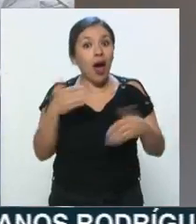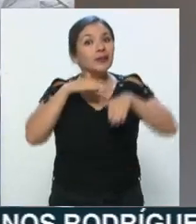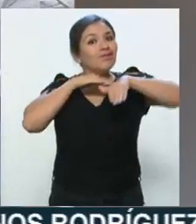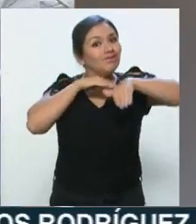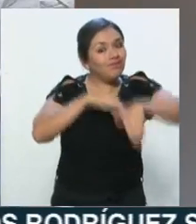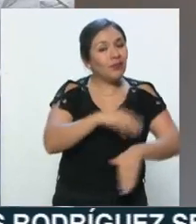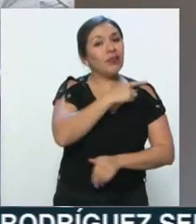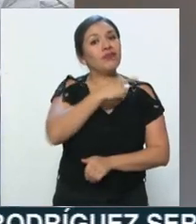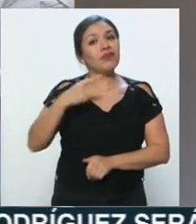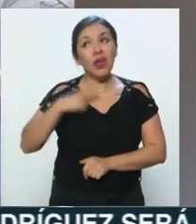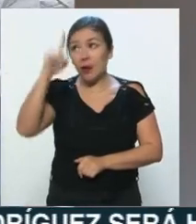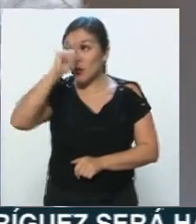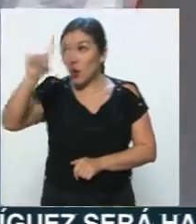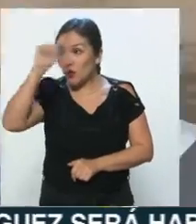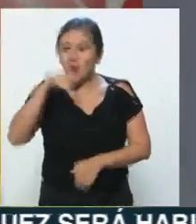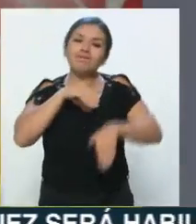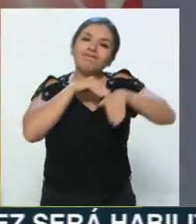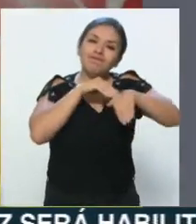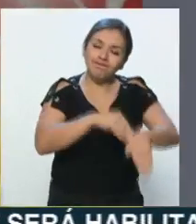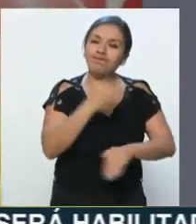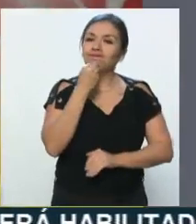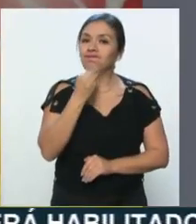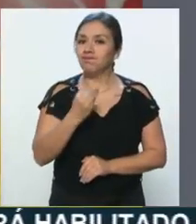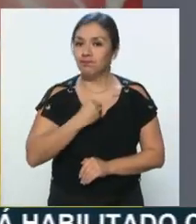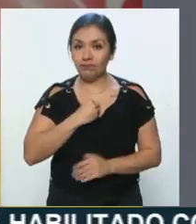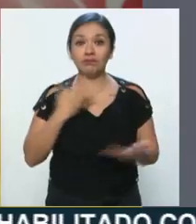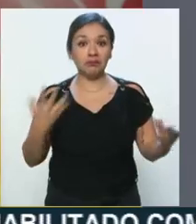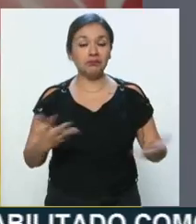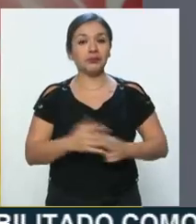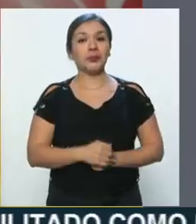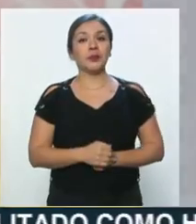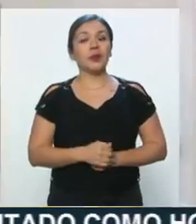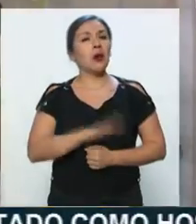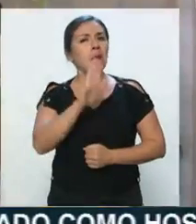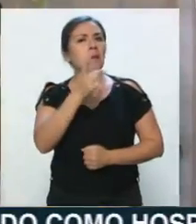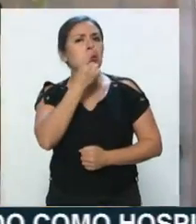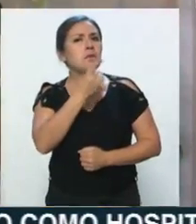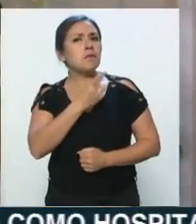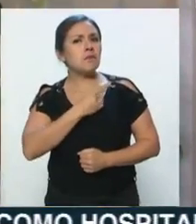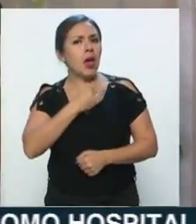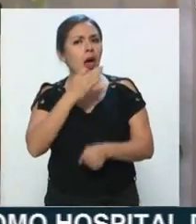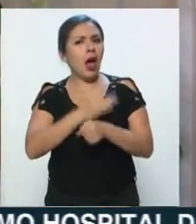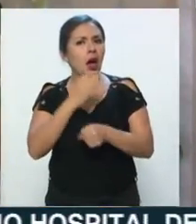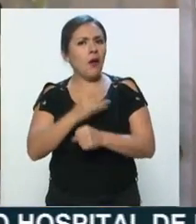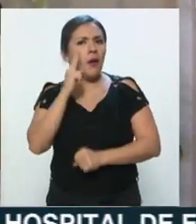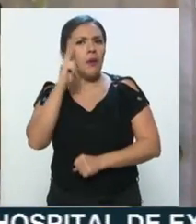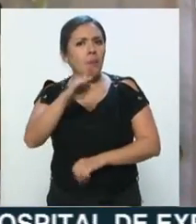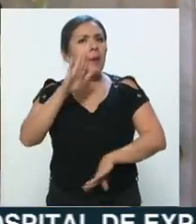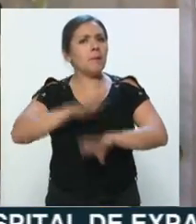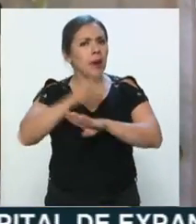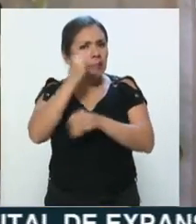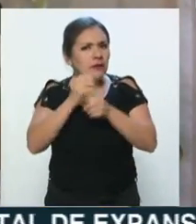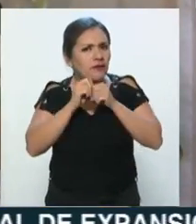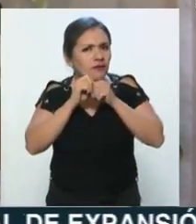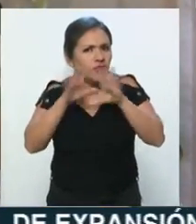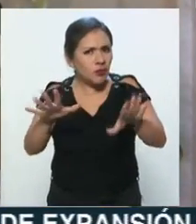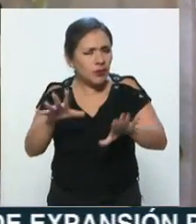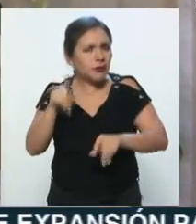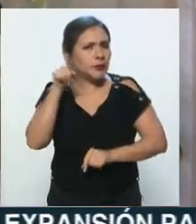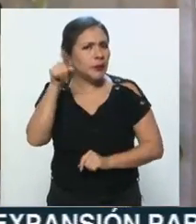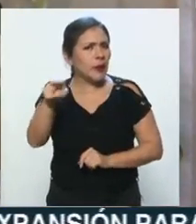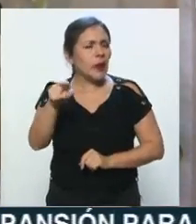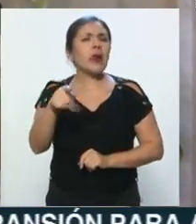caso de cada una de las recomendaciones. Y bueno, me dicen, vamos a la siguiente información. Si nos vamos